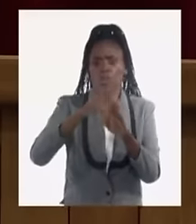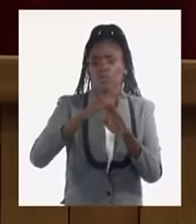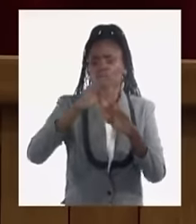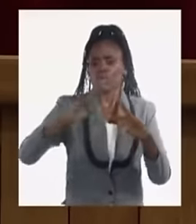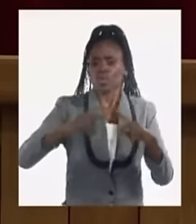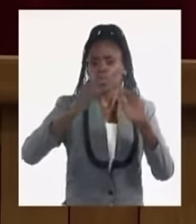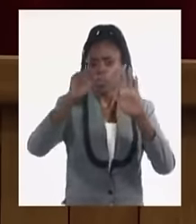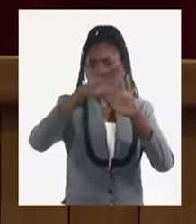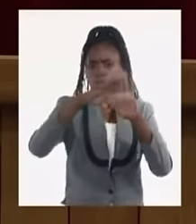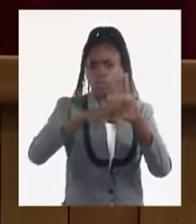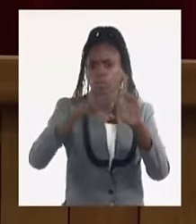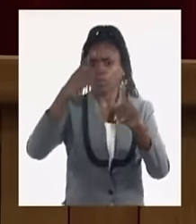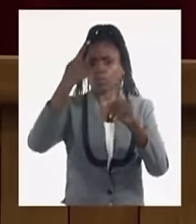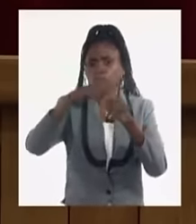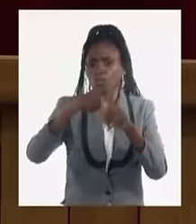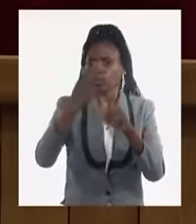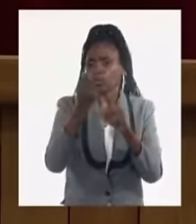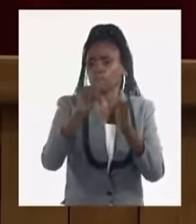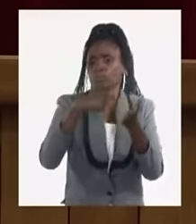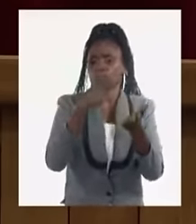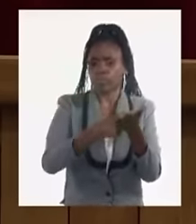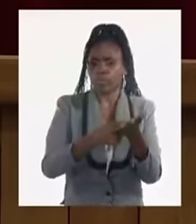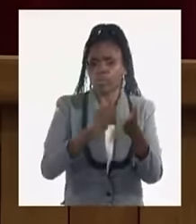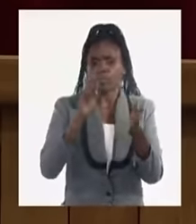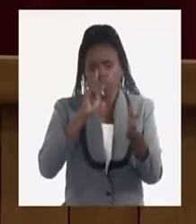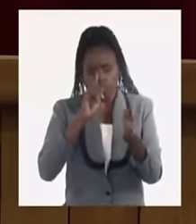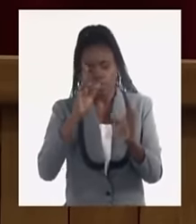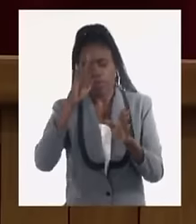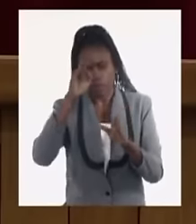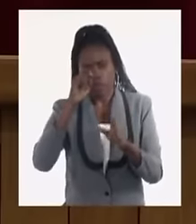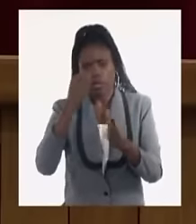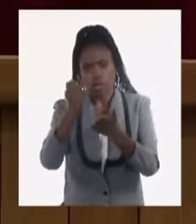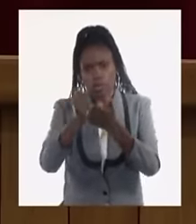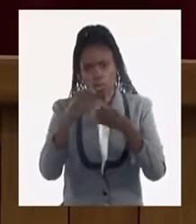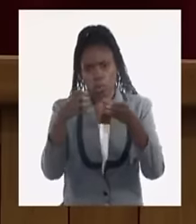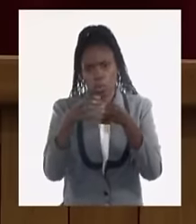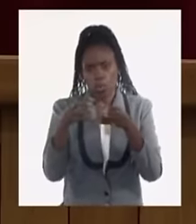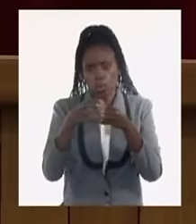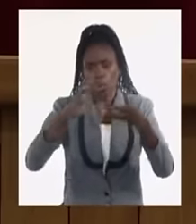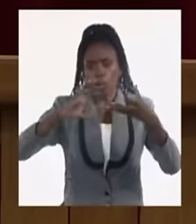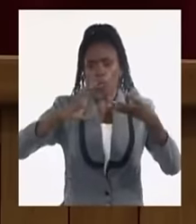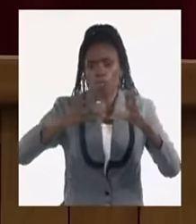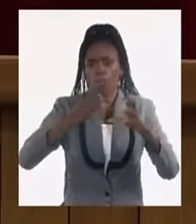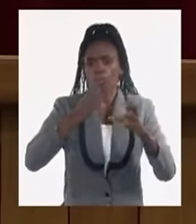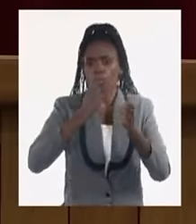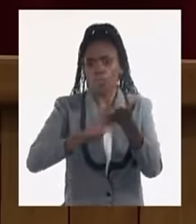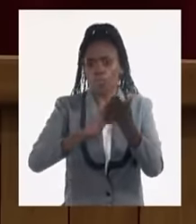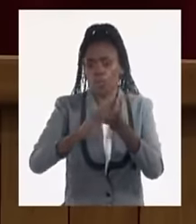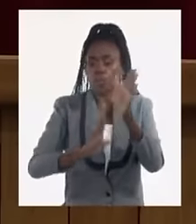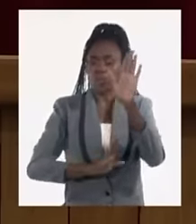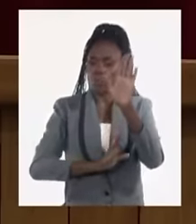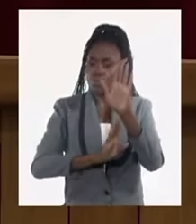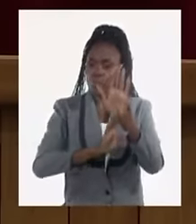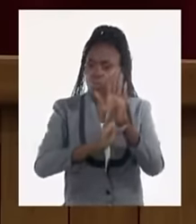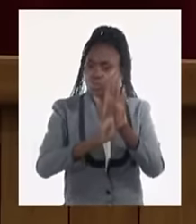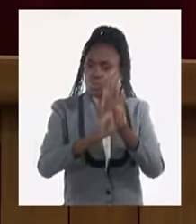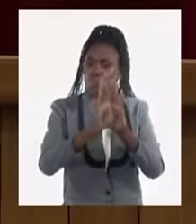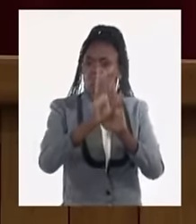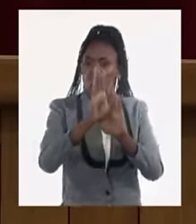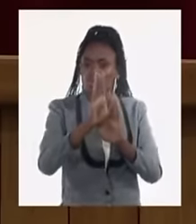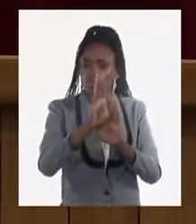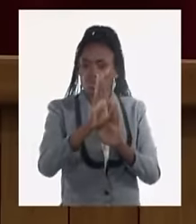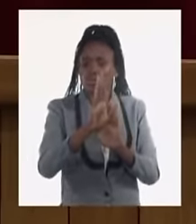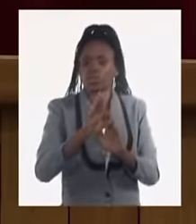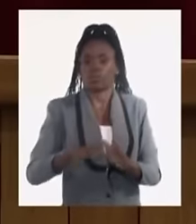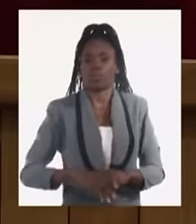contra los ingresos de otra determinada actividad. En fin, han surgido un grupo de formas que nos permite avanzar, aún